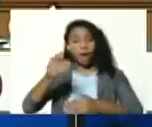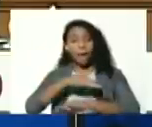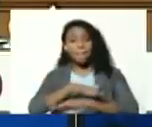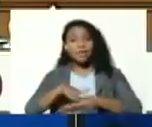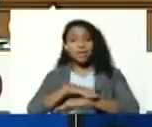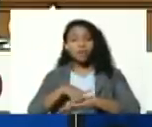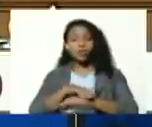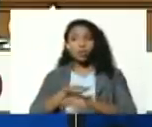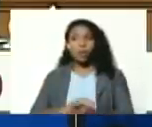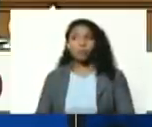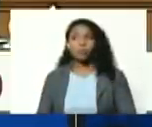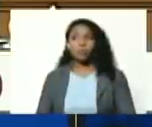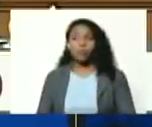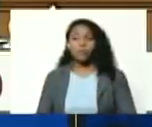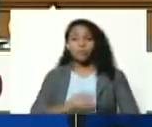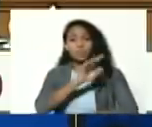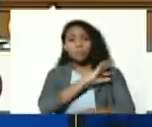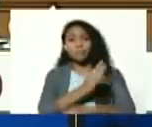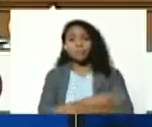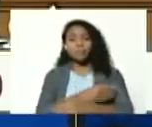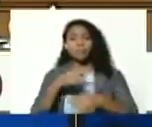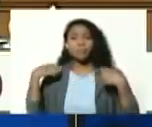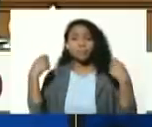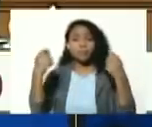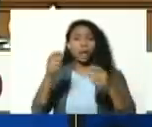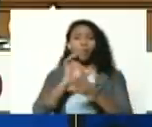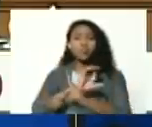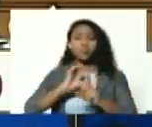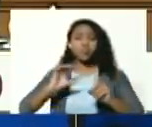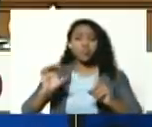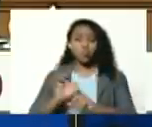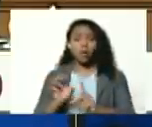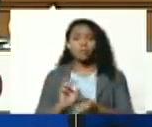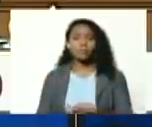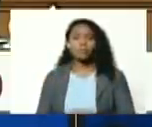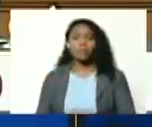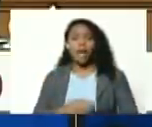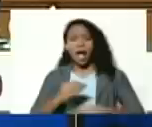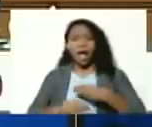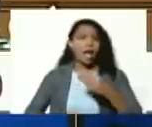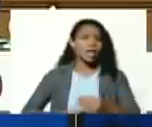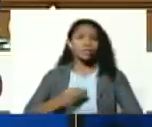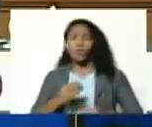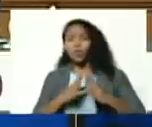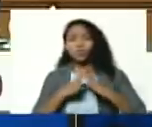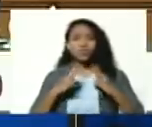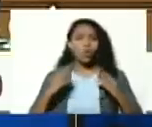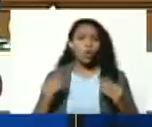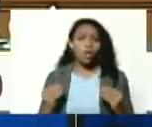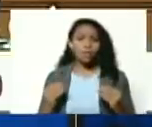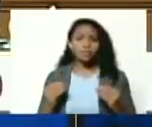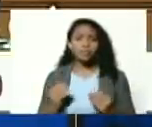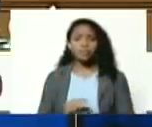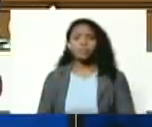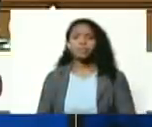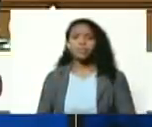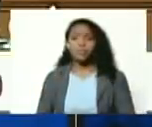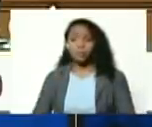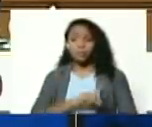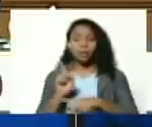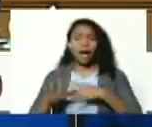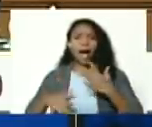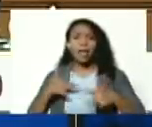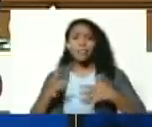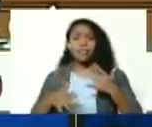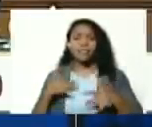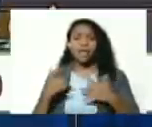del poder popular para la cultura hacedor de toda esta actividad